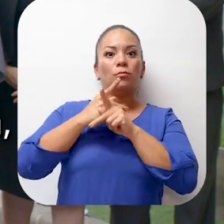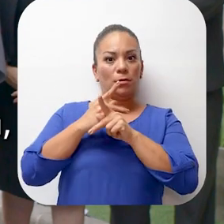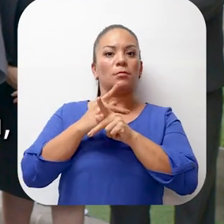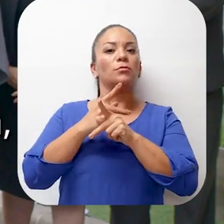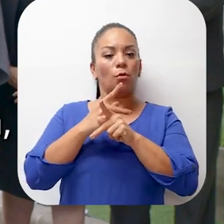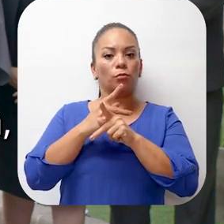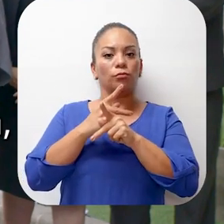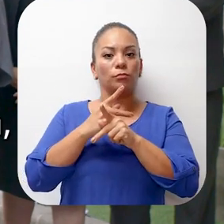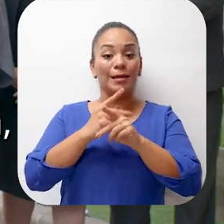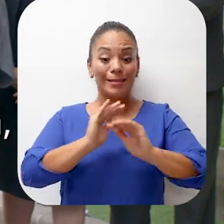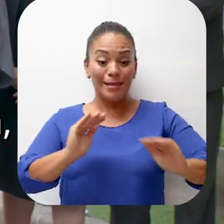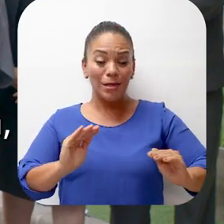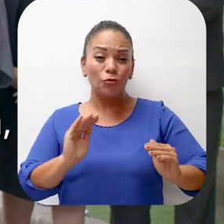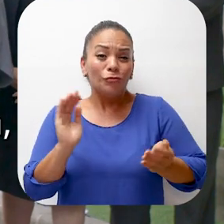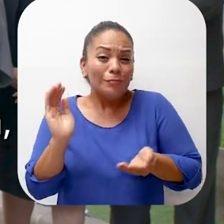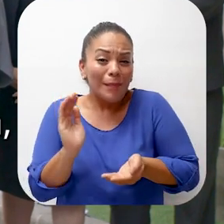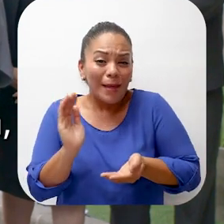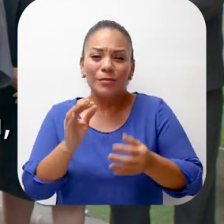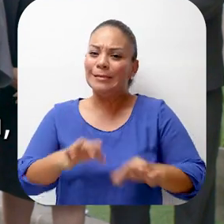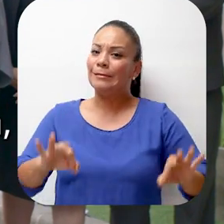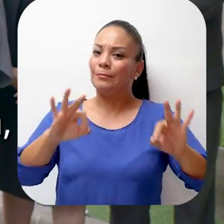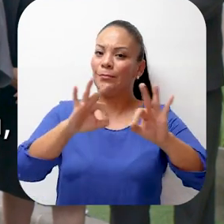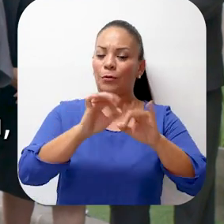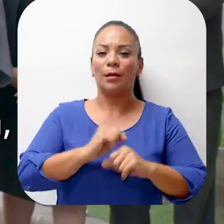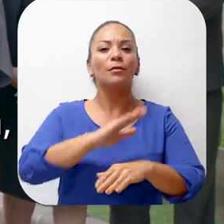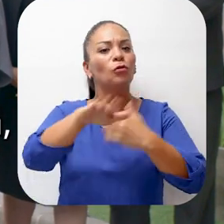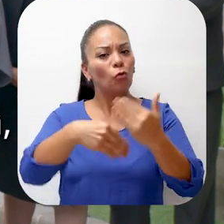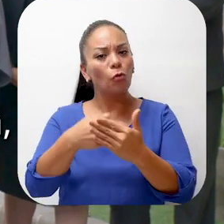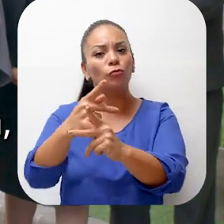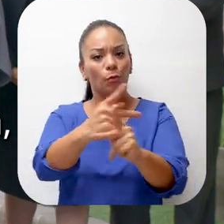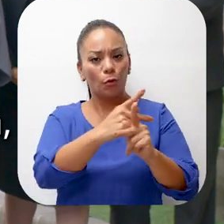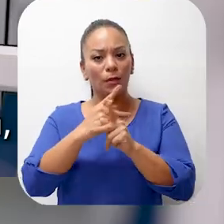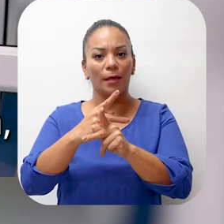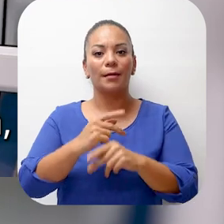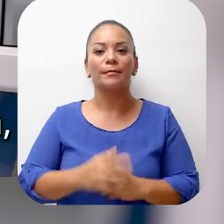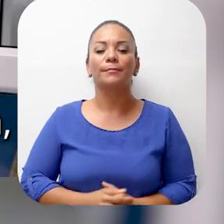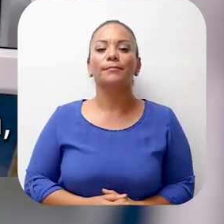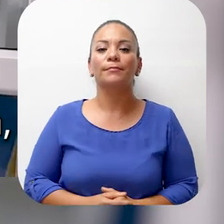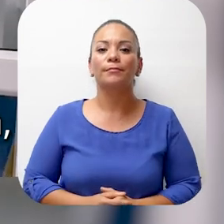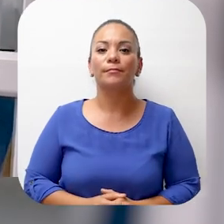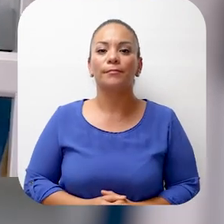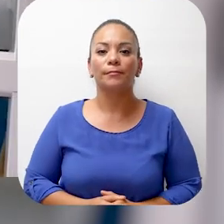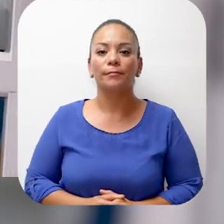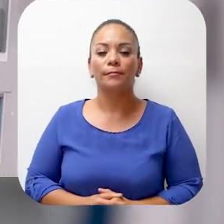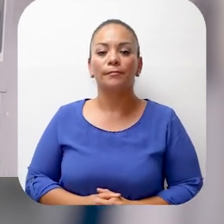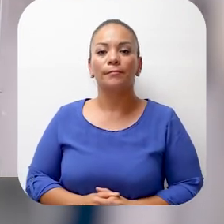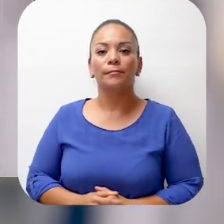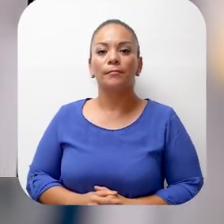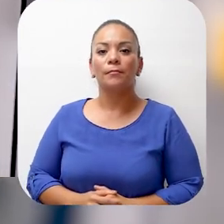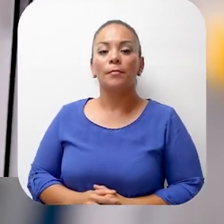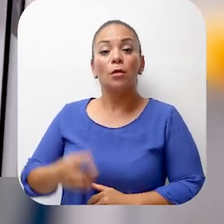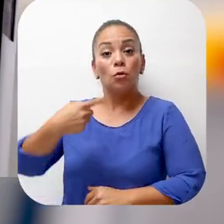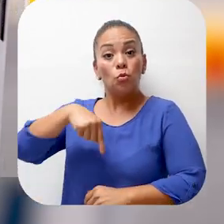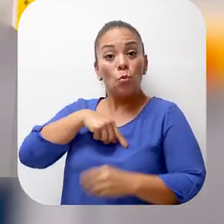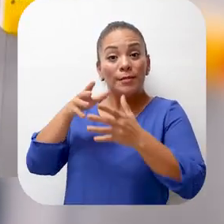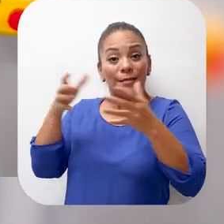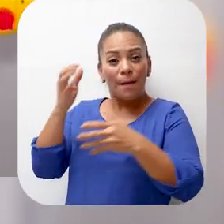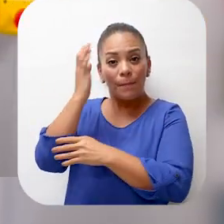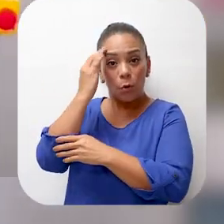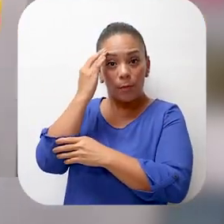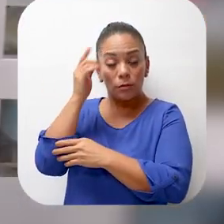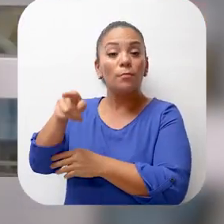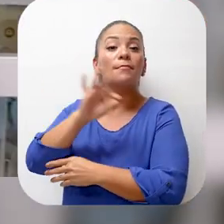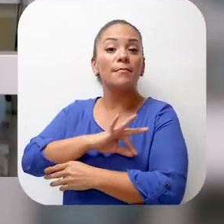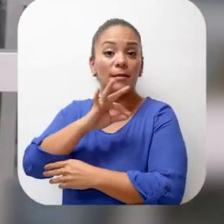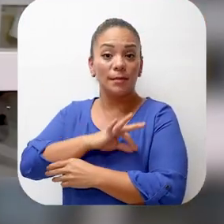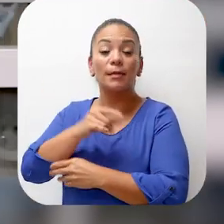protección cuando tenemos niños pequeños en casa. Entre todos nos tenemos que proteger. Y dado que nuestra gran preocupación